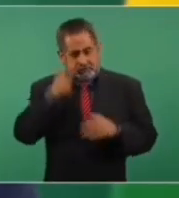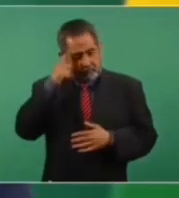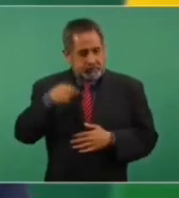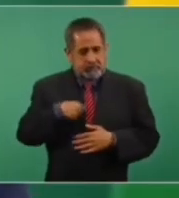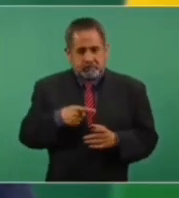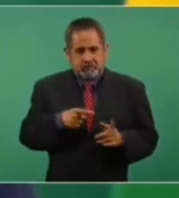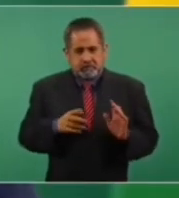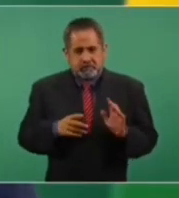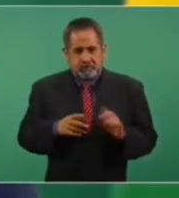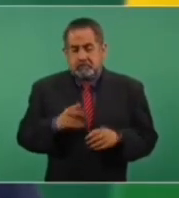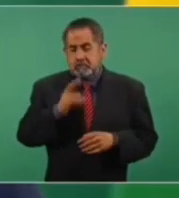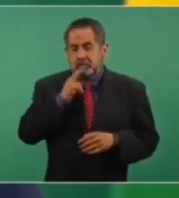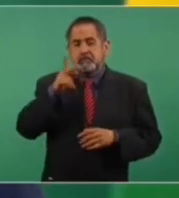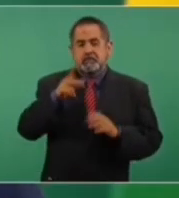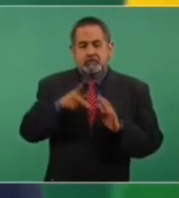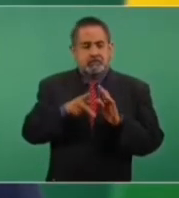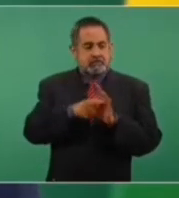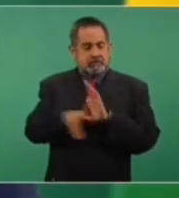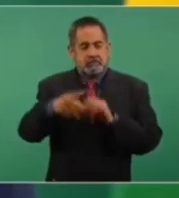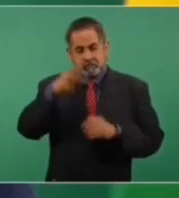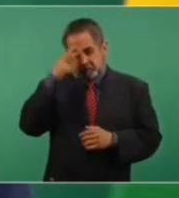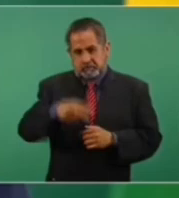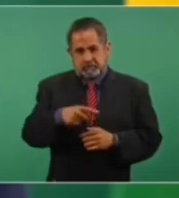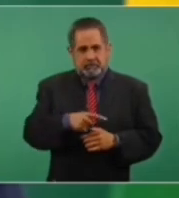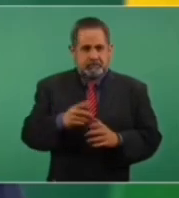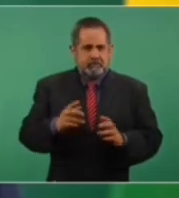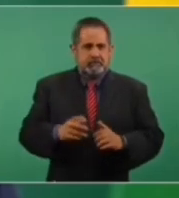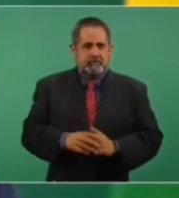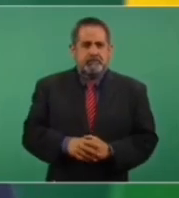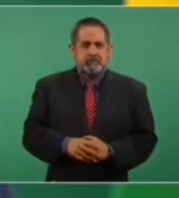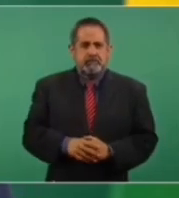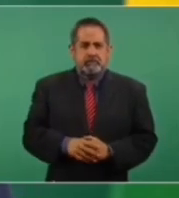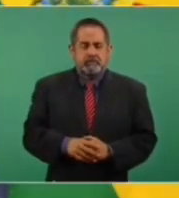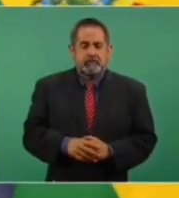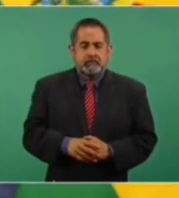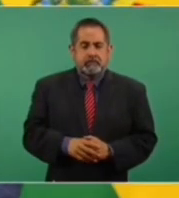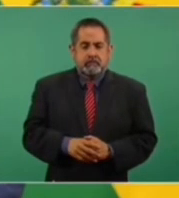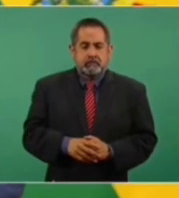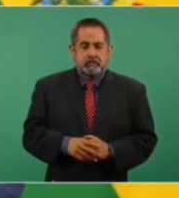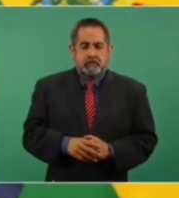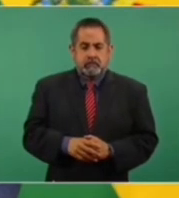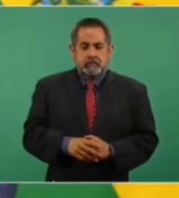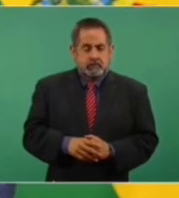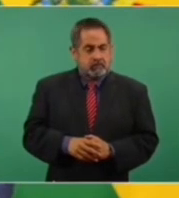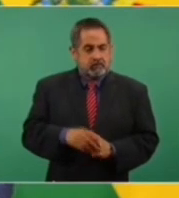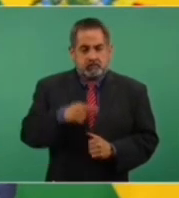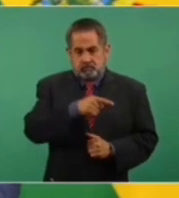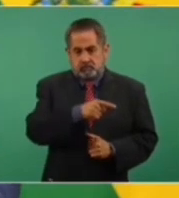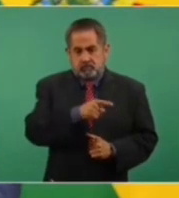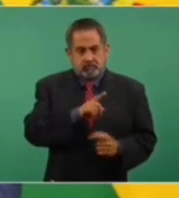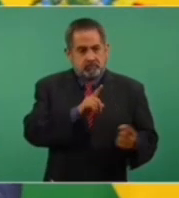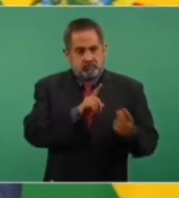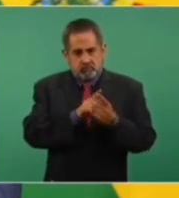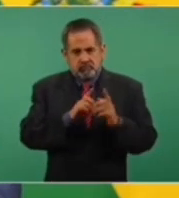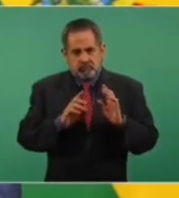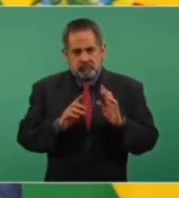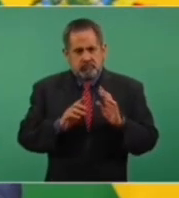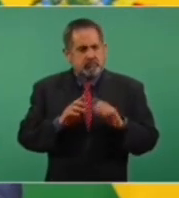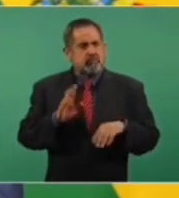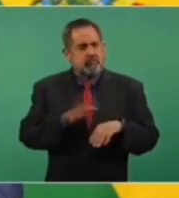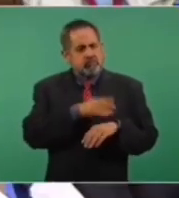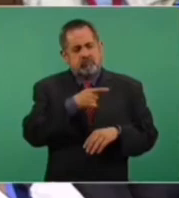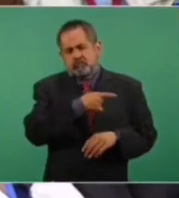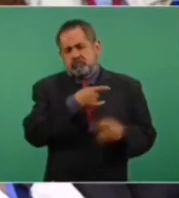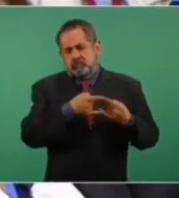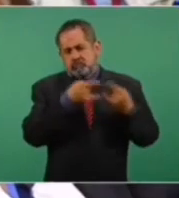el mejor periódico de México, por lo que